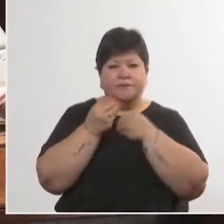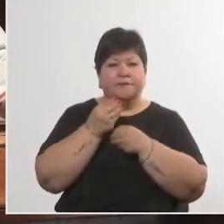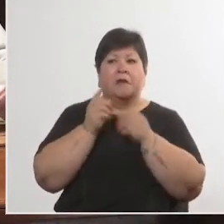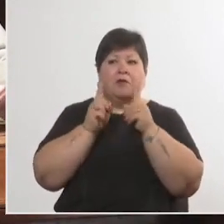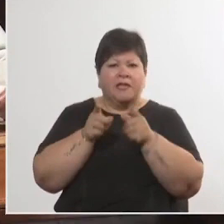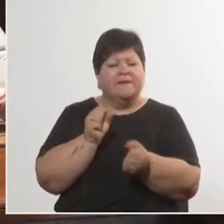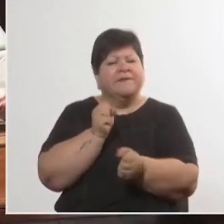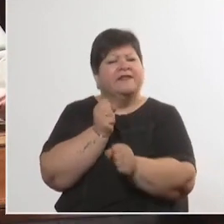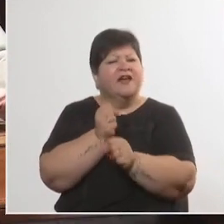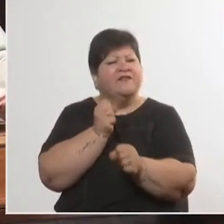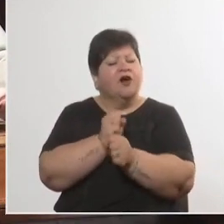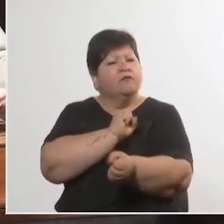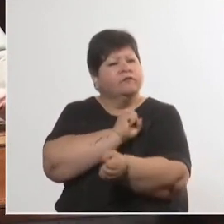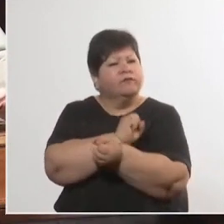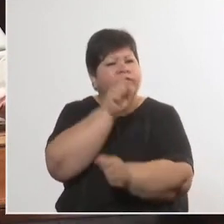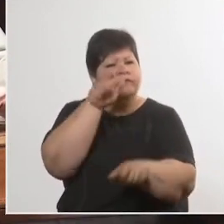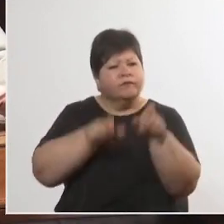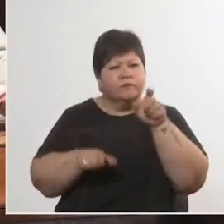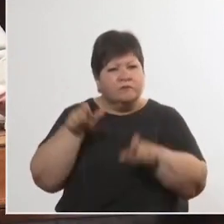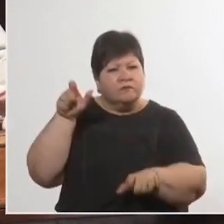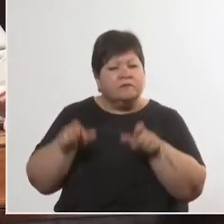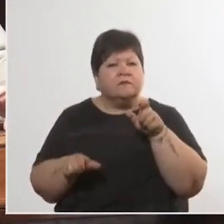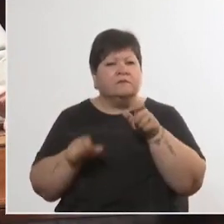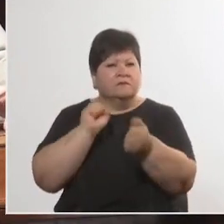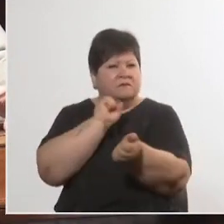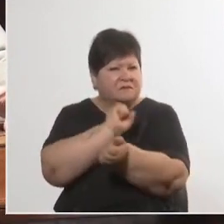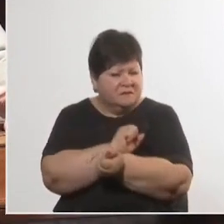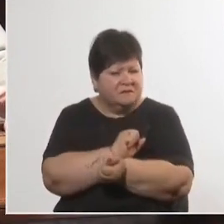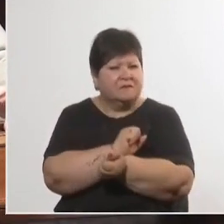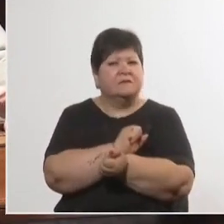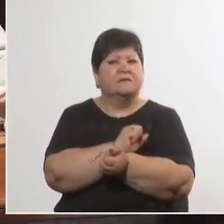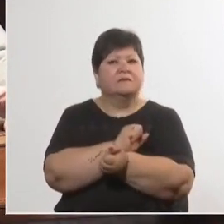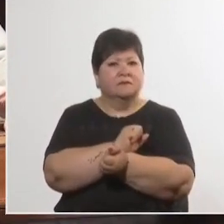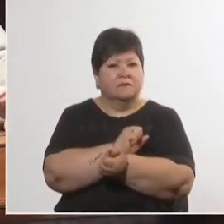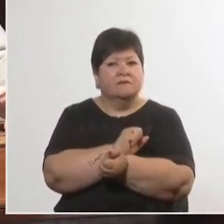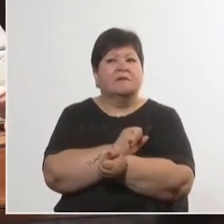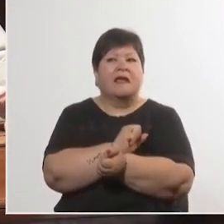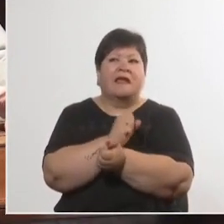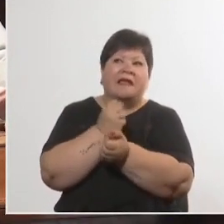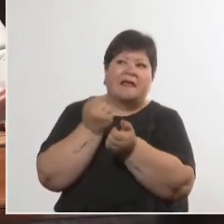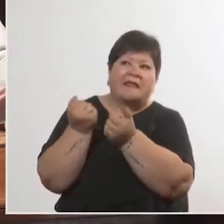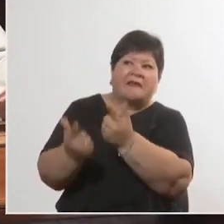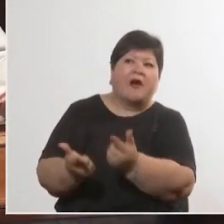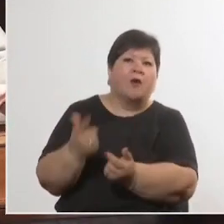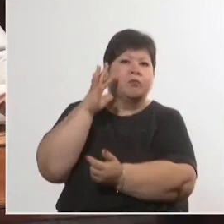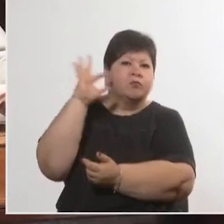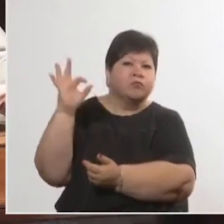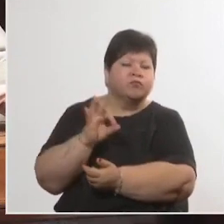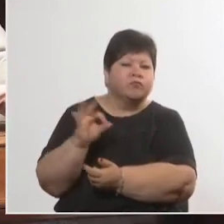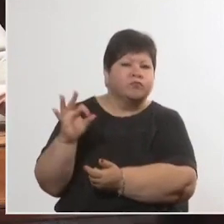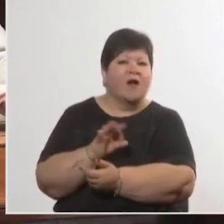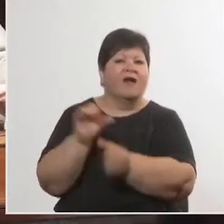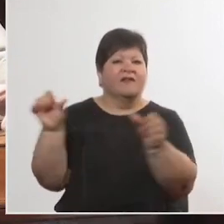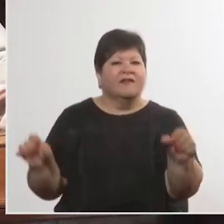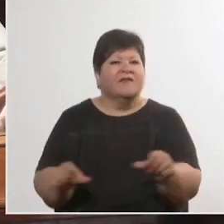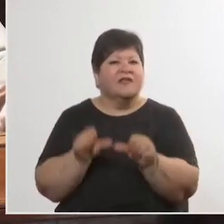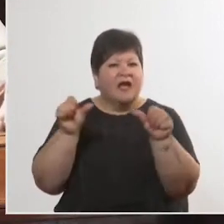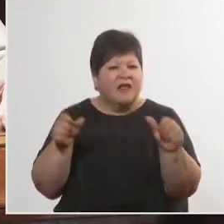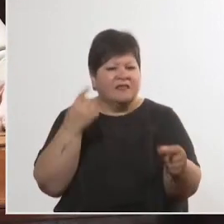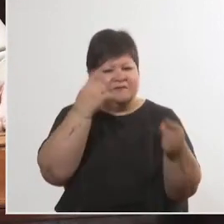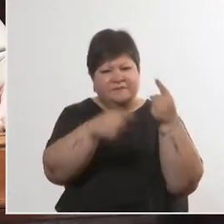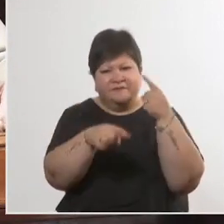carcelario, con la población carcelaria buscando generar oportunidades, actividades y en